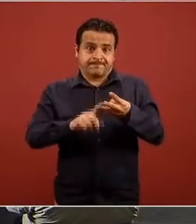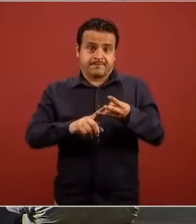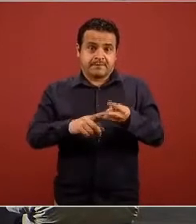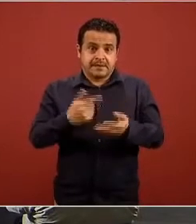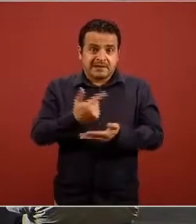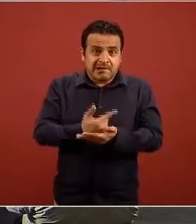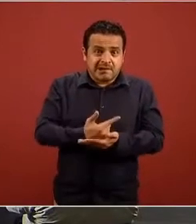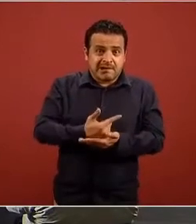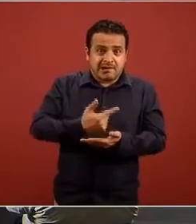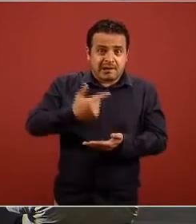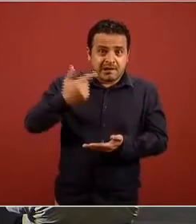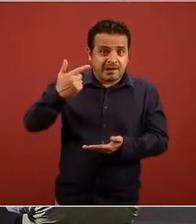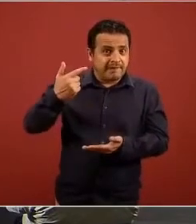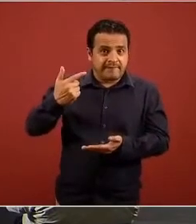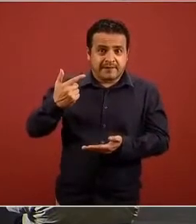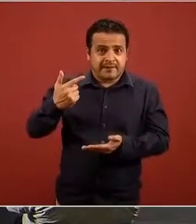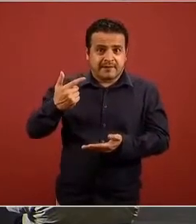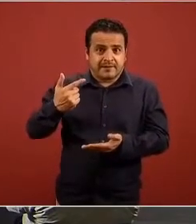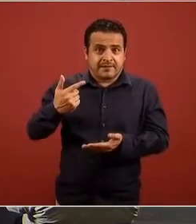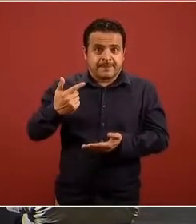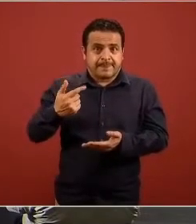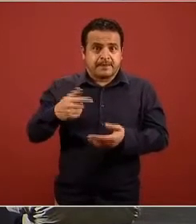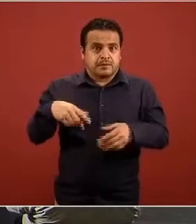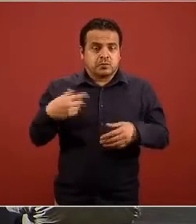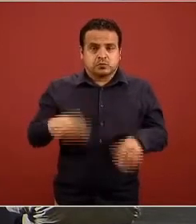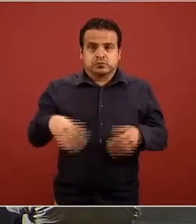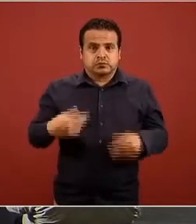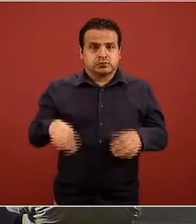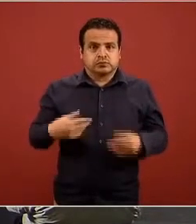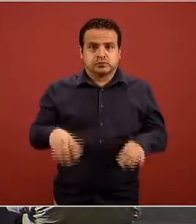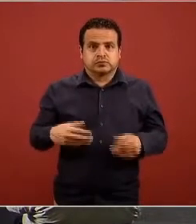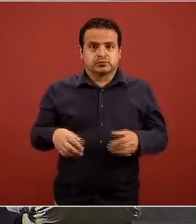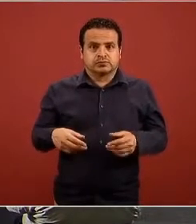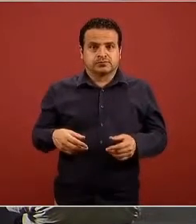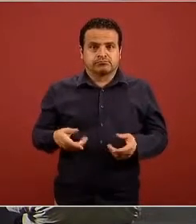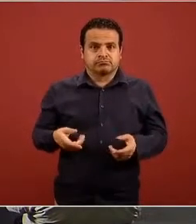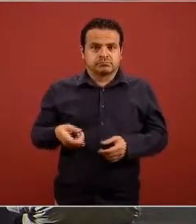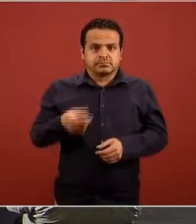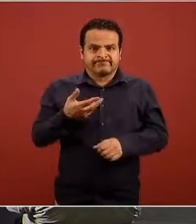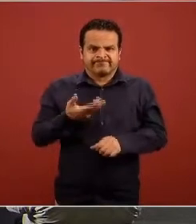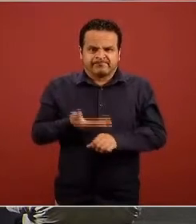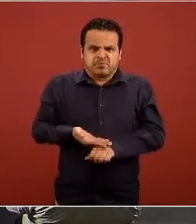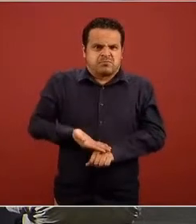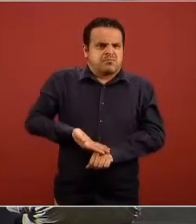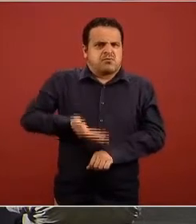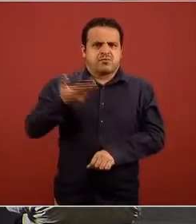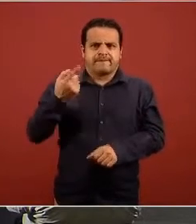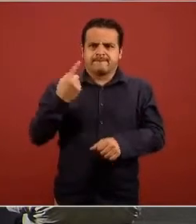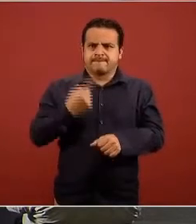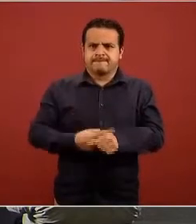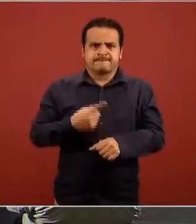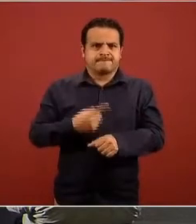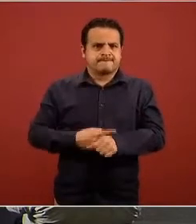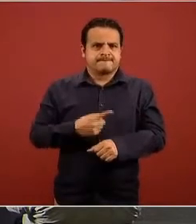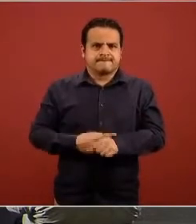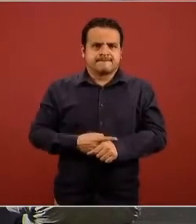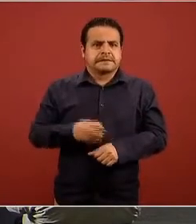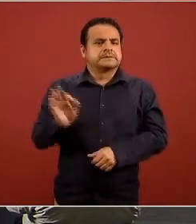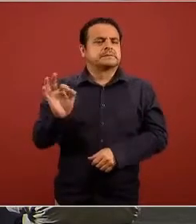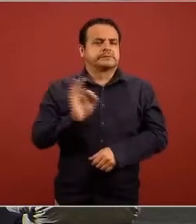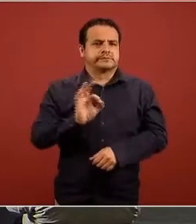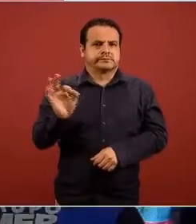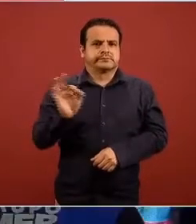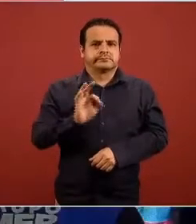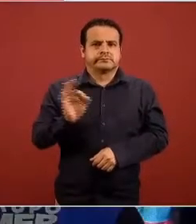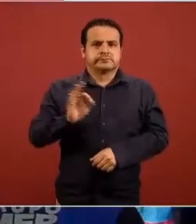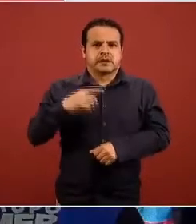el paciente que está en su momento teniendo signos de alarma que está teniendo manifestaciones